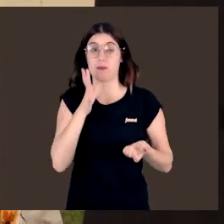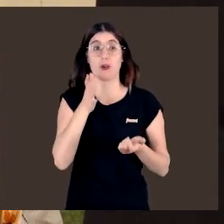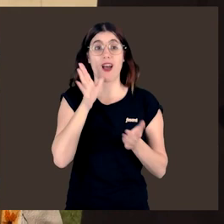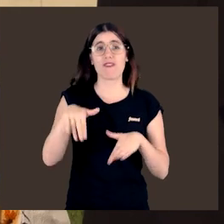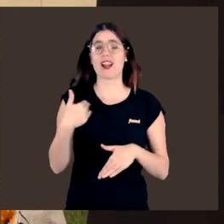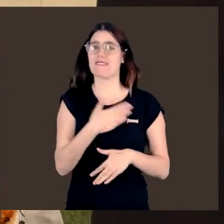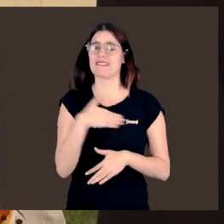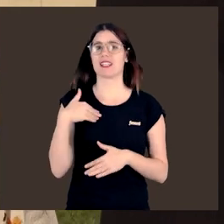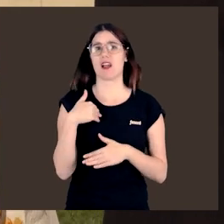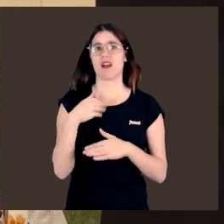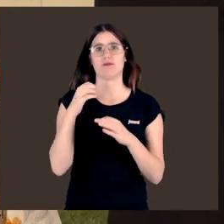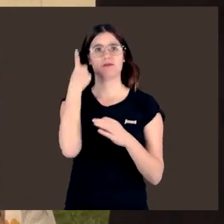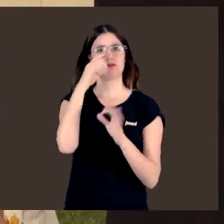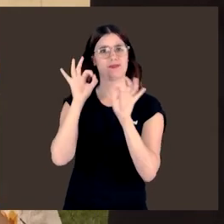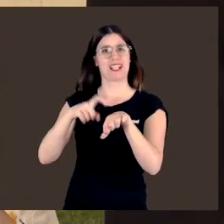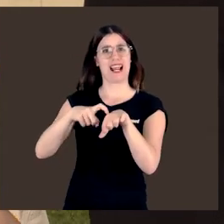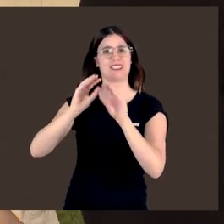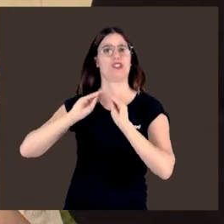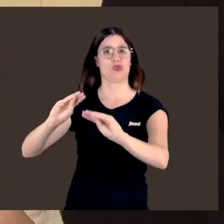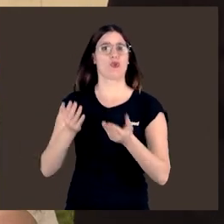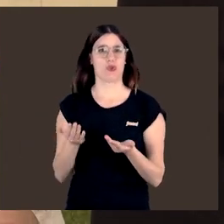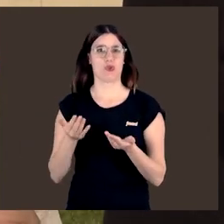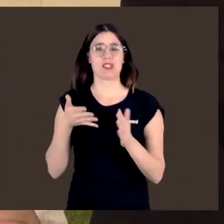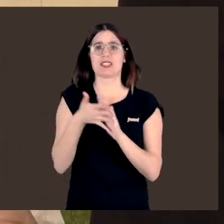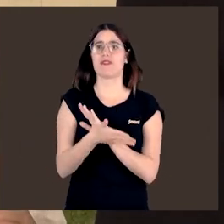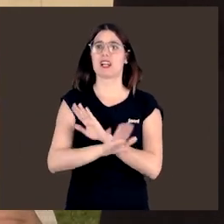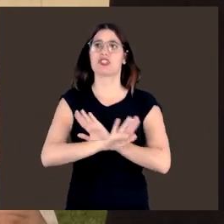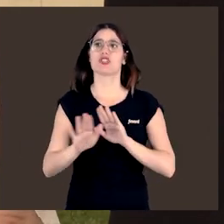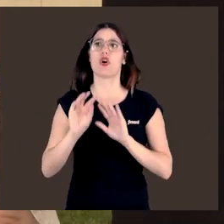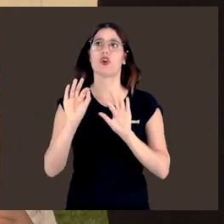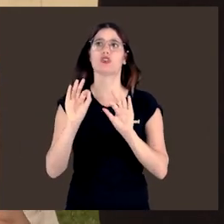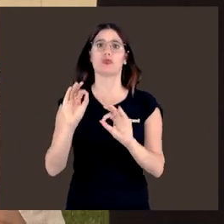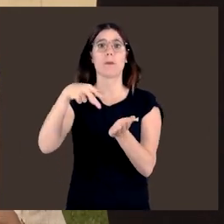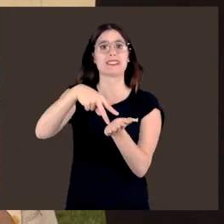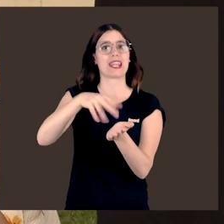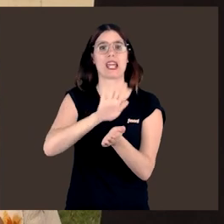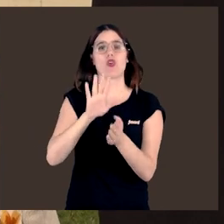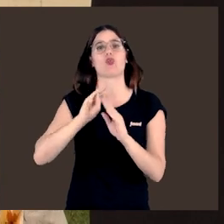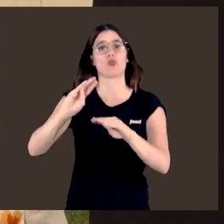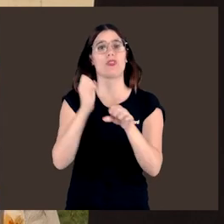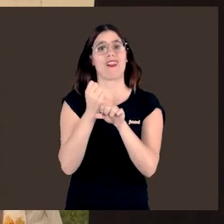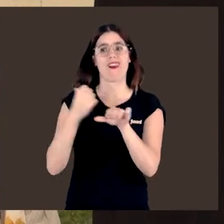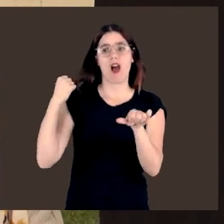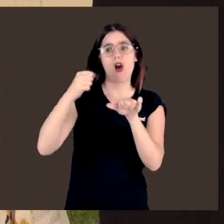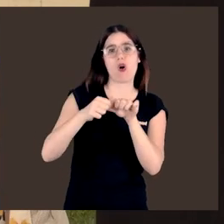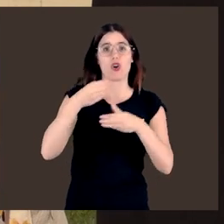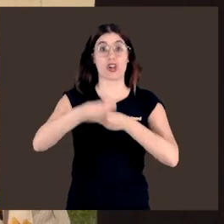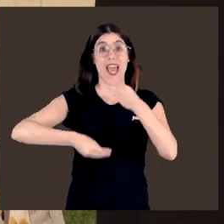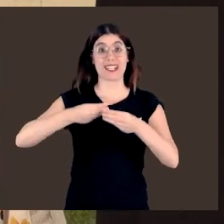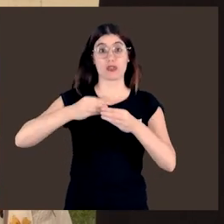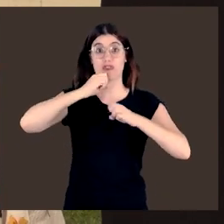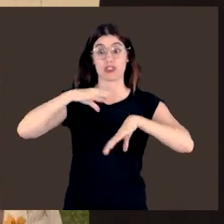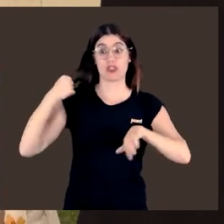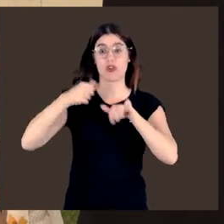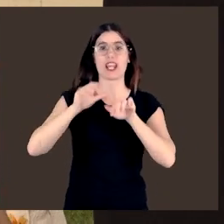final lo que quería era que fuera ella, y que no solo fuera su presencia, sino todo lo que le rodejaba, y todo lo que ha hecho